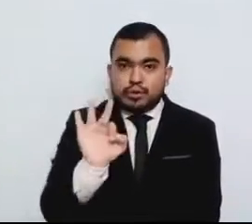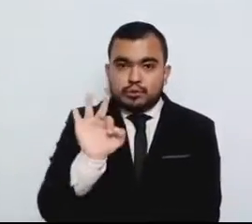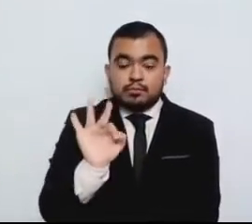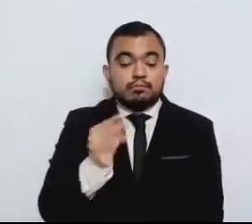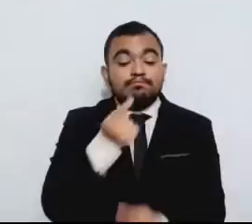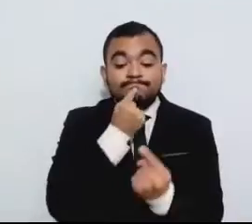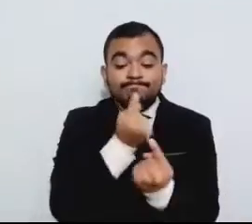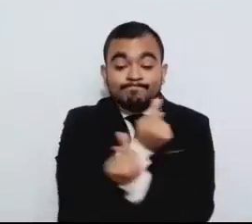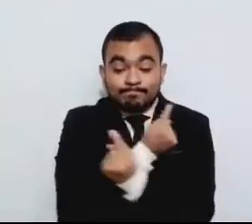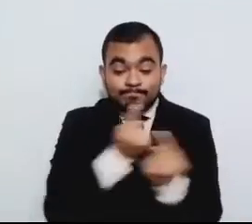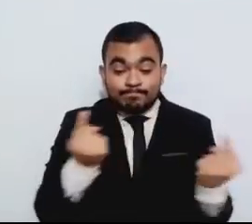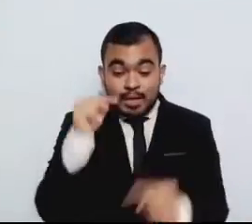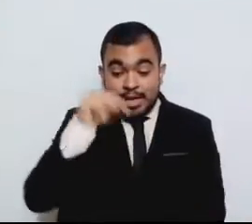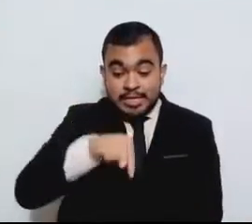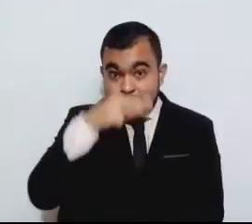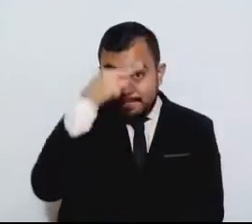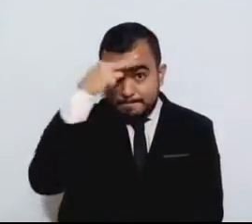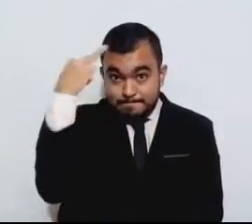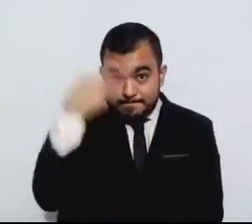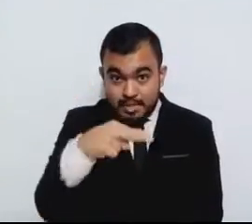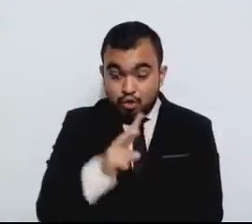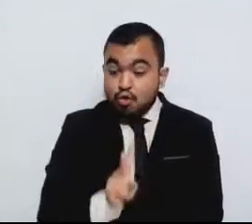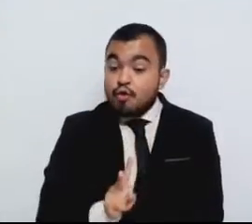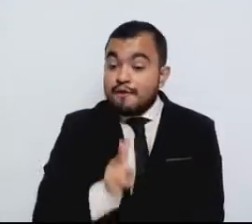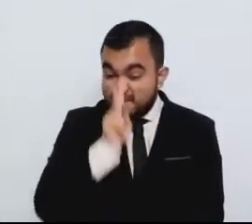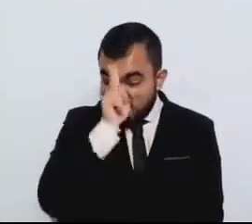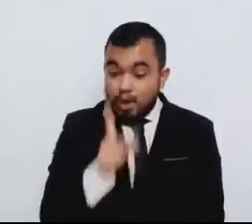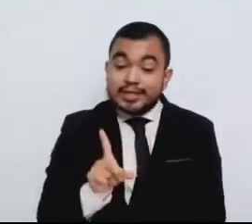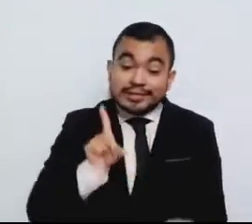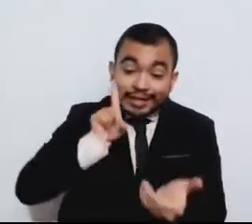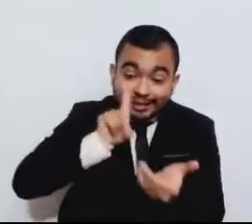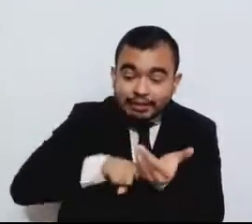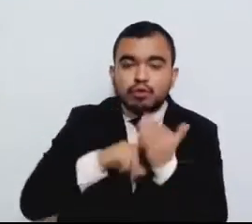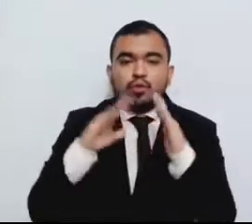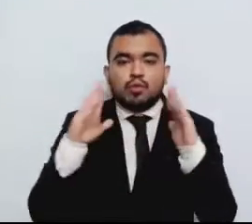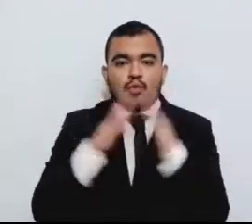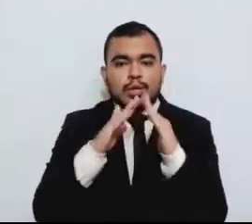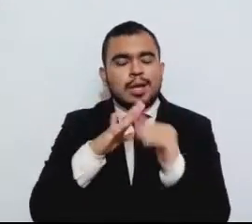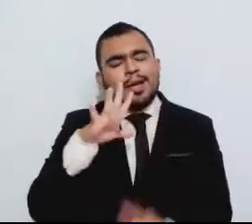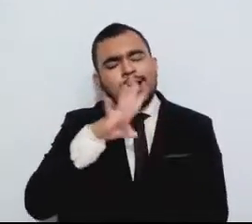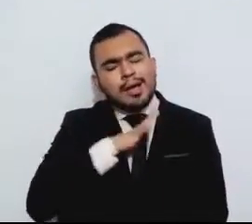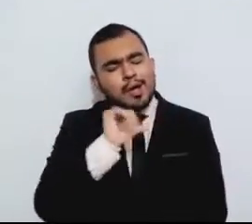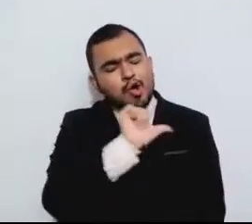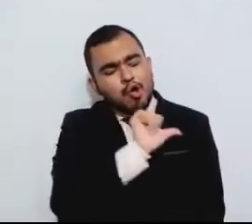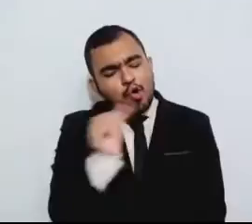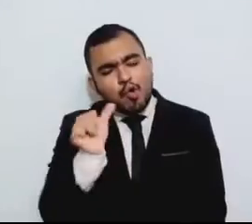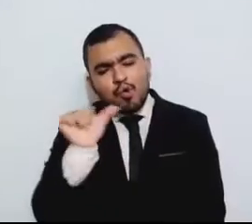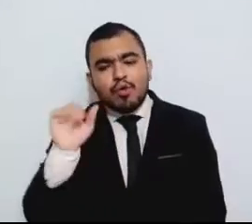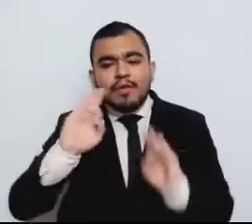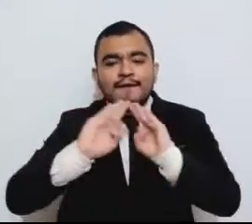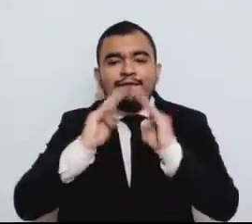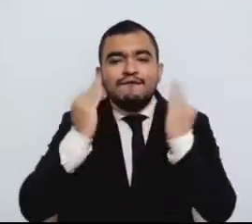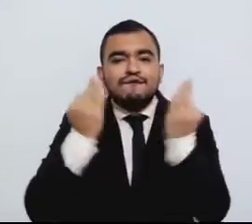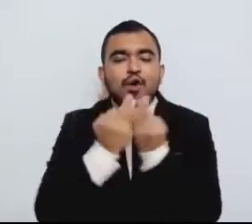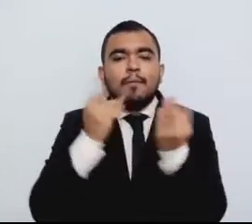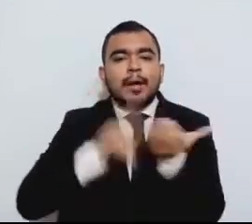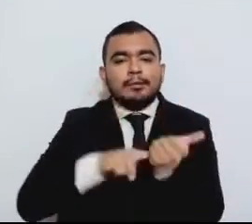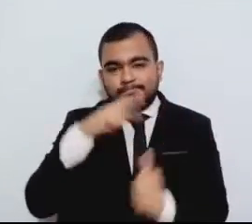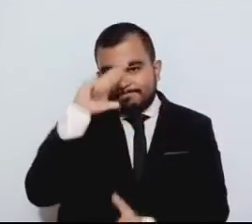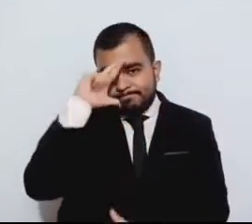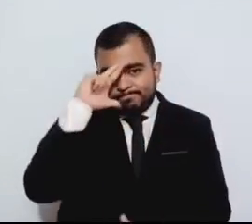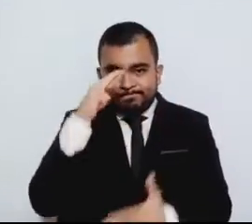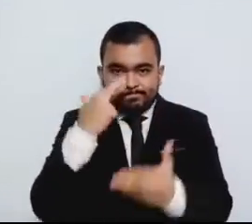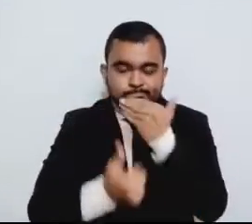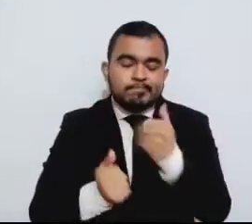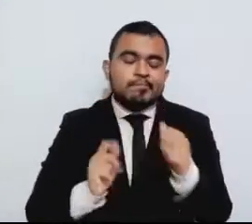de estar expuesta a violencia dentro de su hogar, presenta otras formas de vulnerabilidad ante la pandemia de